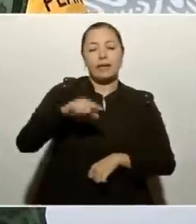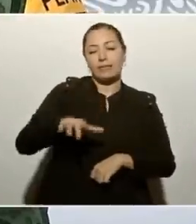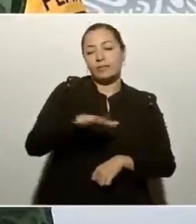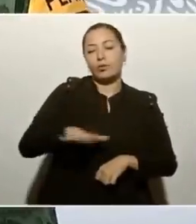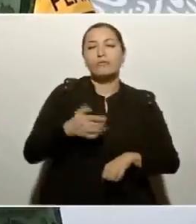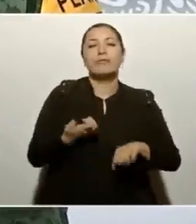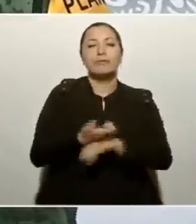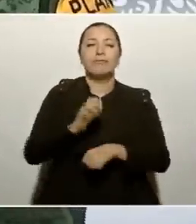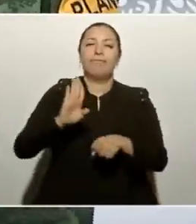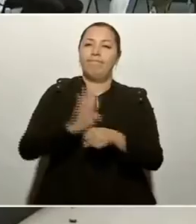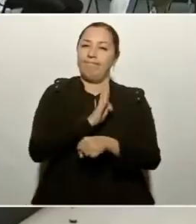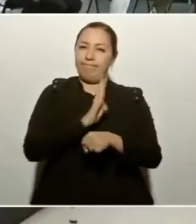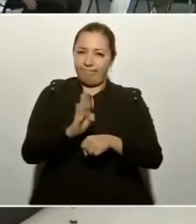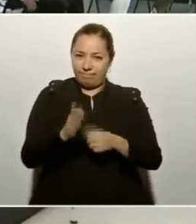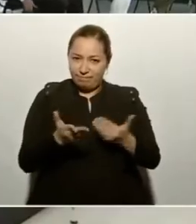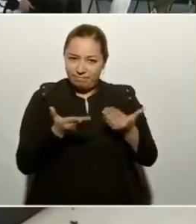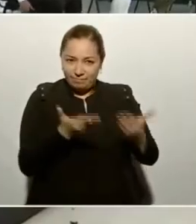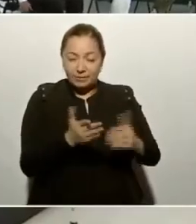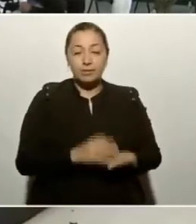Estado de Sinaloa. Muchas gracias.